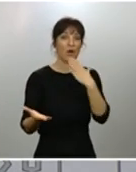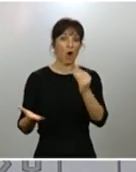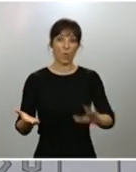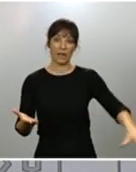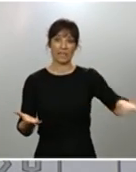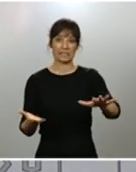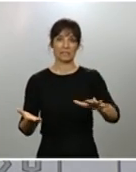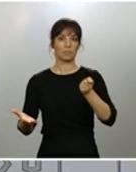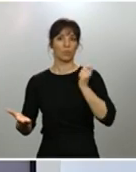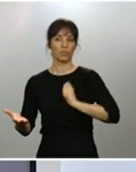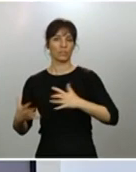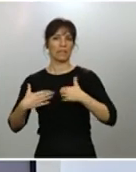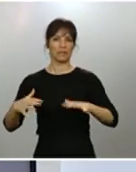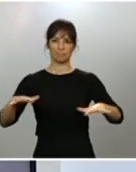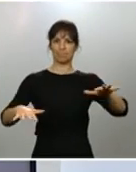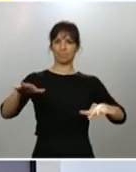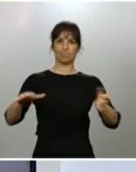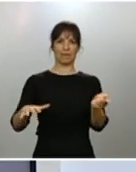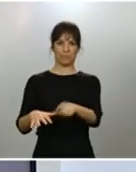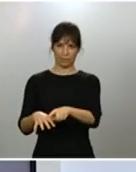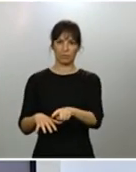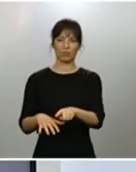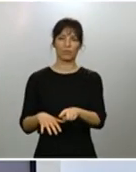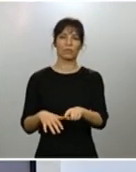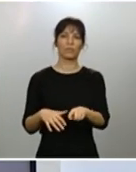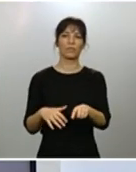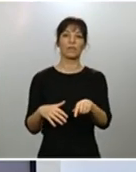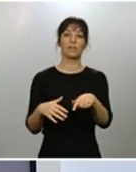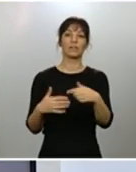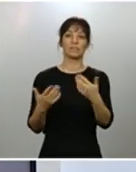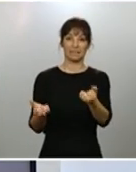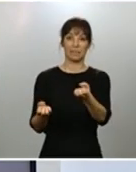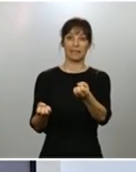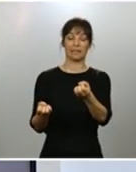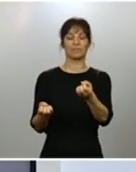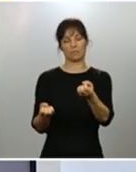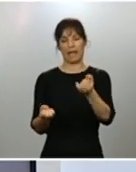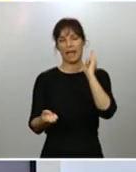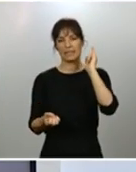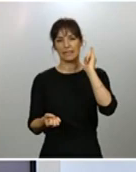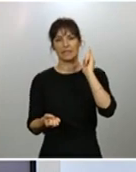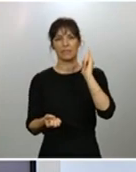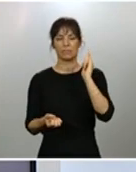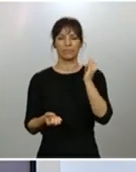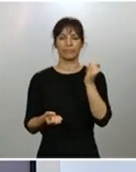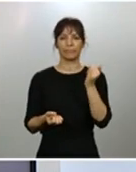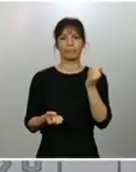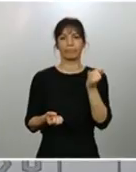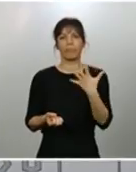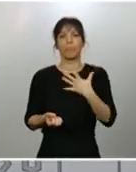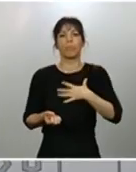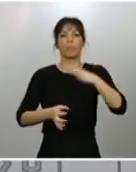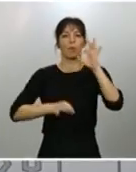y, además, nos indican que, porque también tenemos una probabilidad de diagnóstico